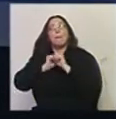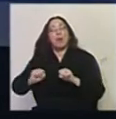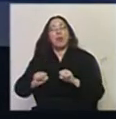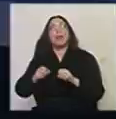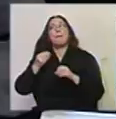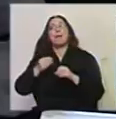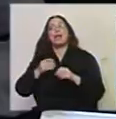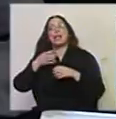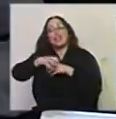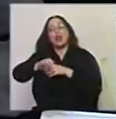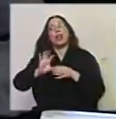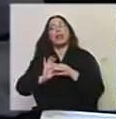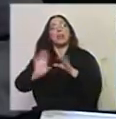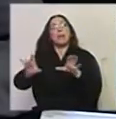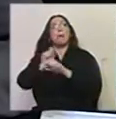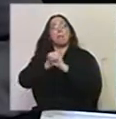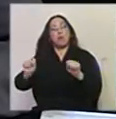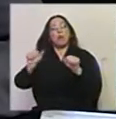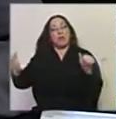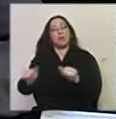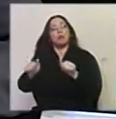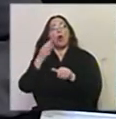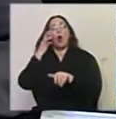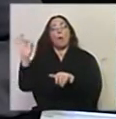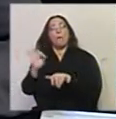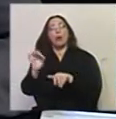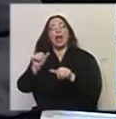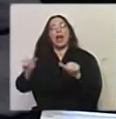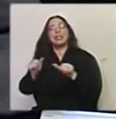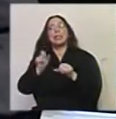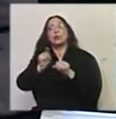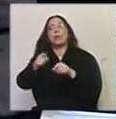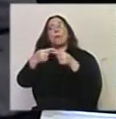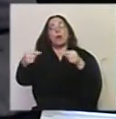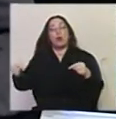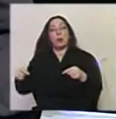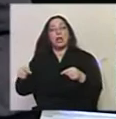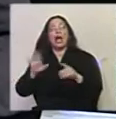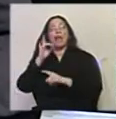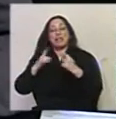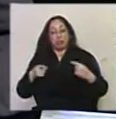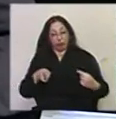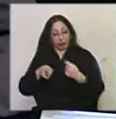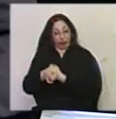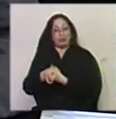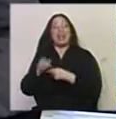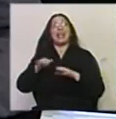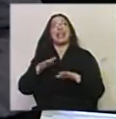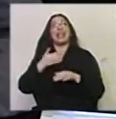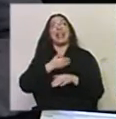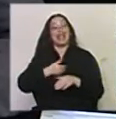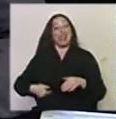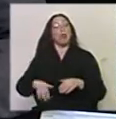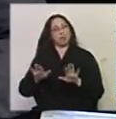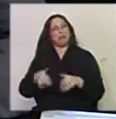independiente también tenga la posibilidad y la oportunidad de generar sus productos. A veces en oposición a las propias líneas del estado, cosa que está muy